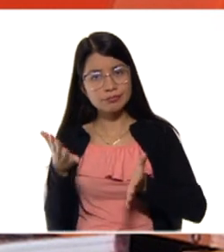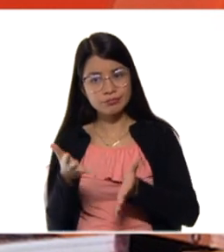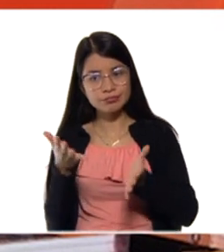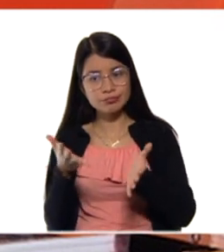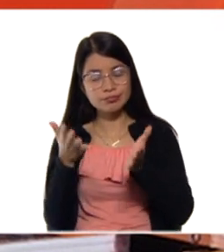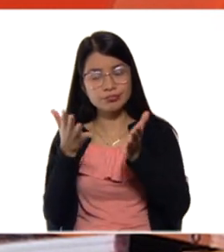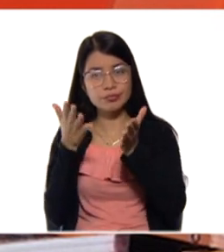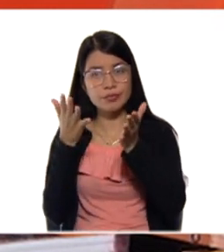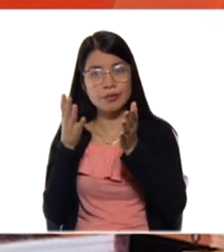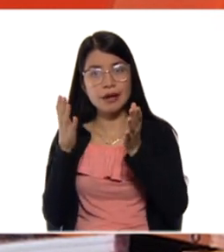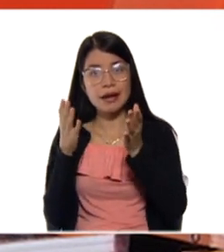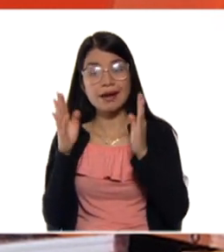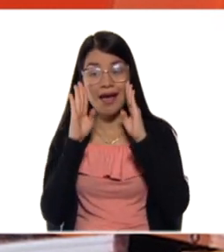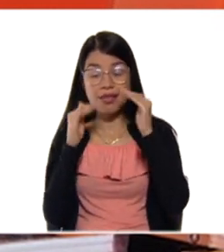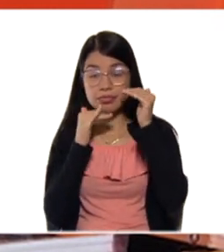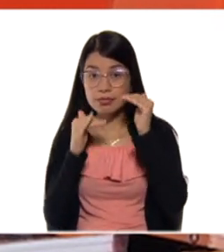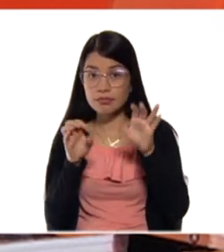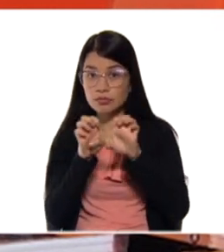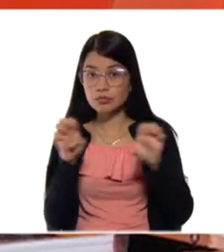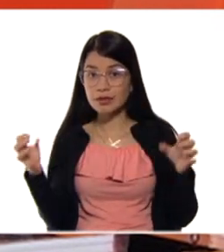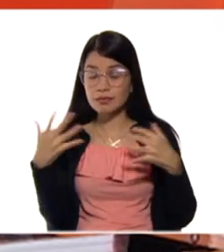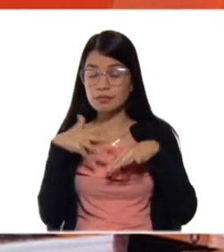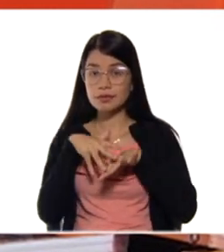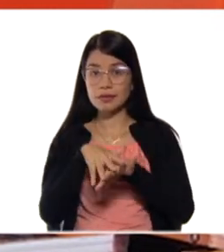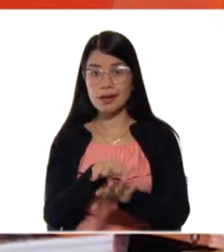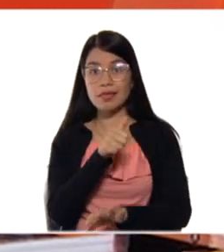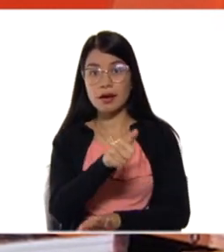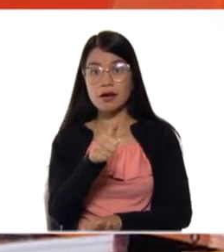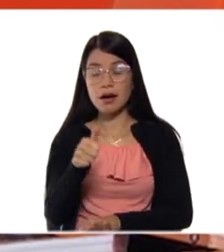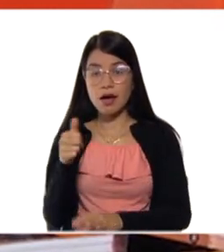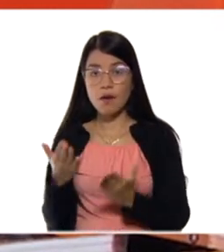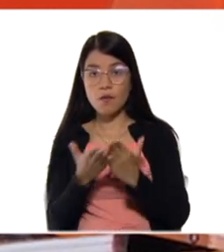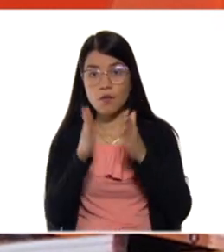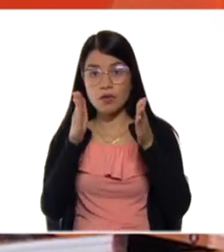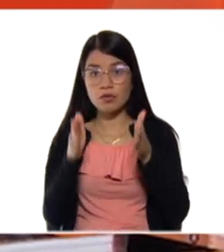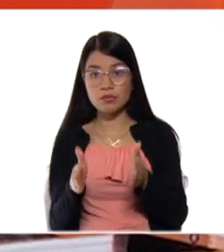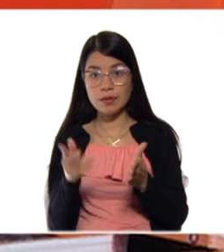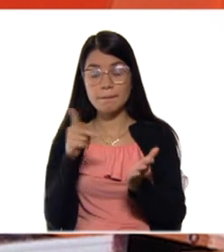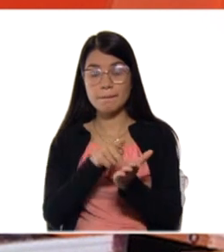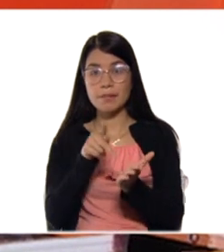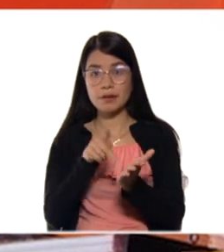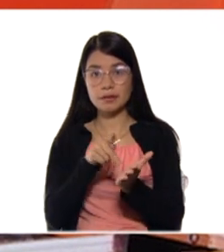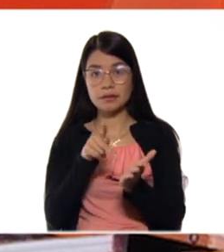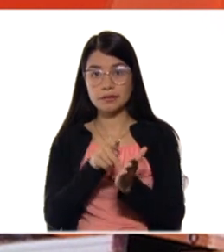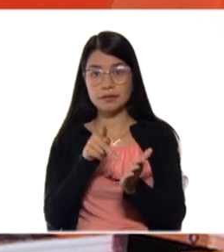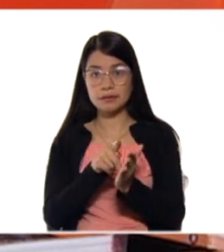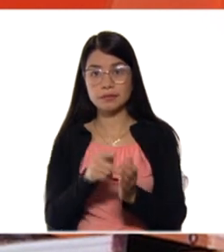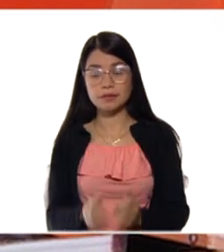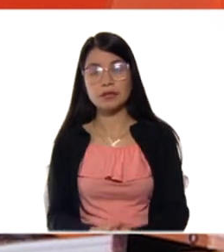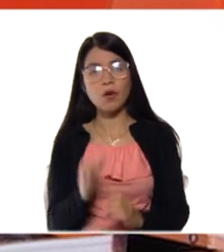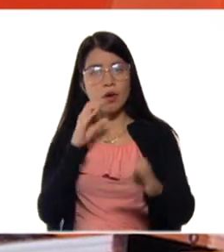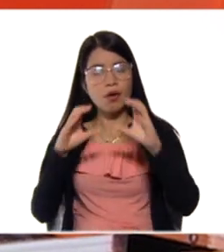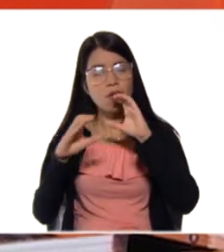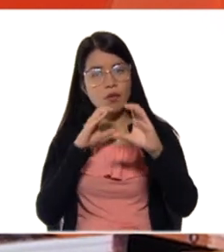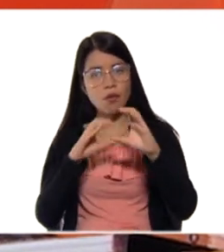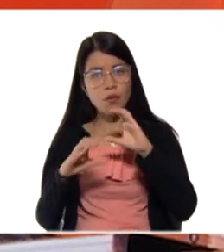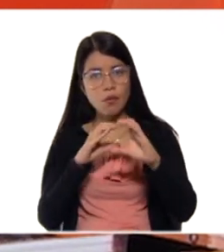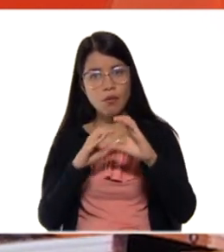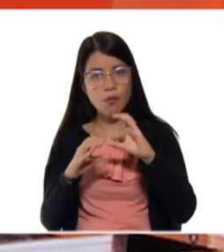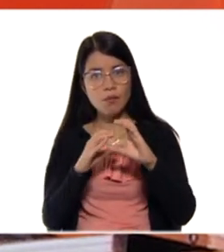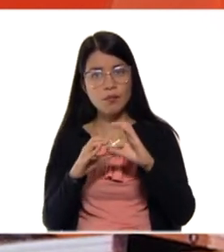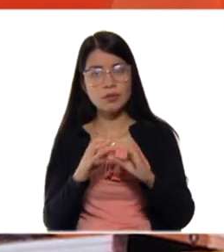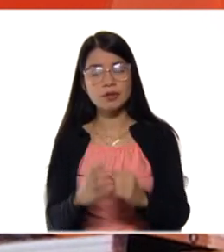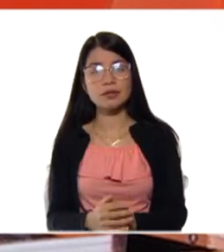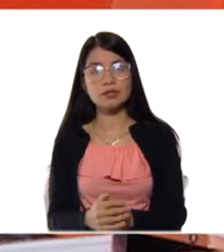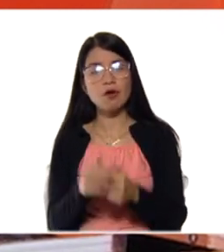educativa integral de cada uno de nuestros estudiantes y participantes con una comunicación que sea no